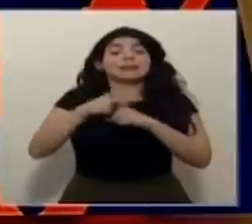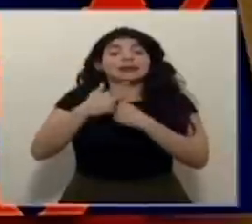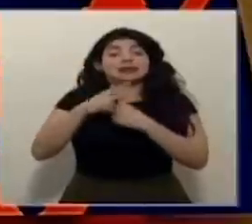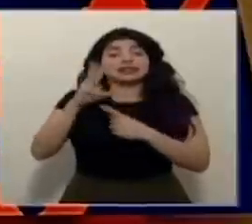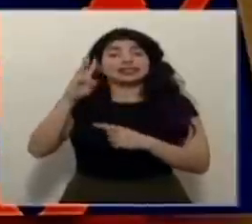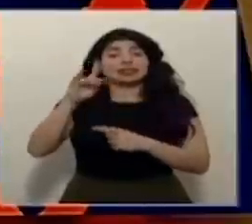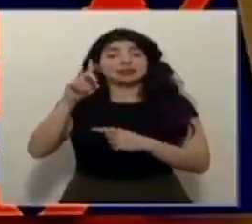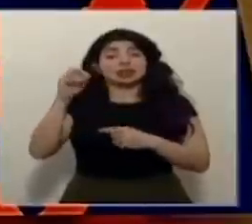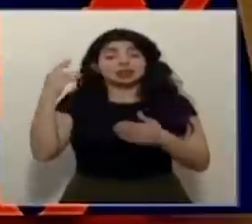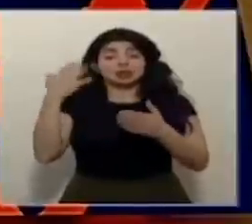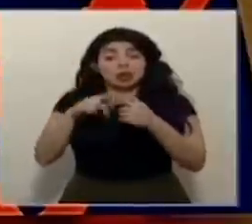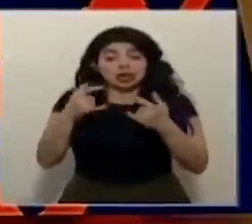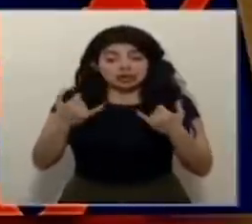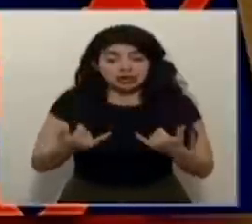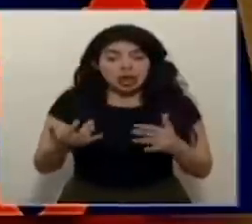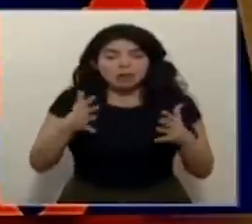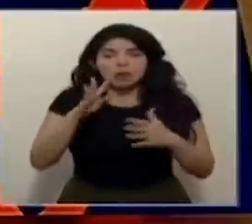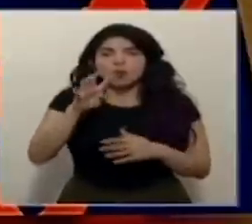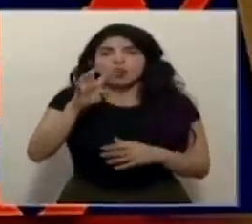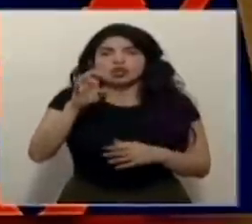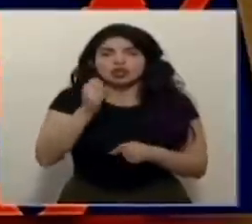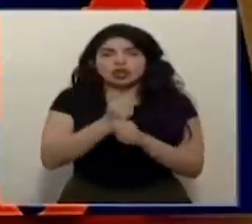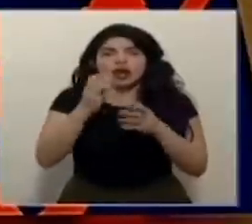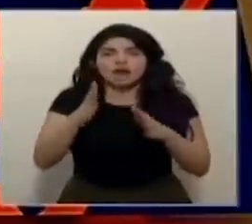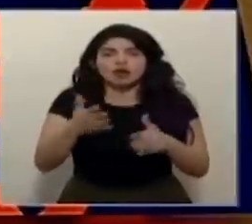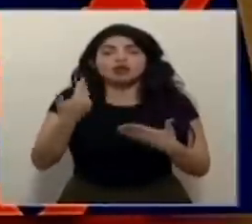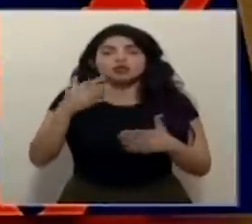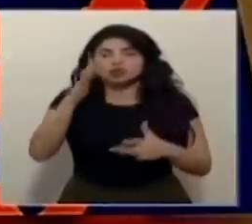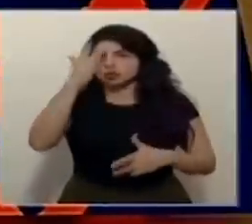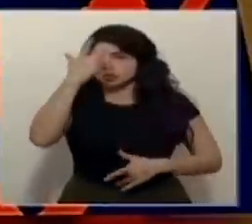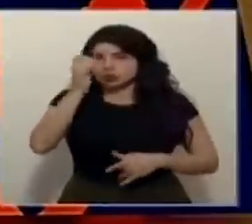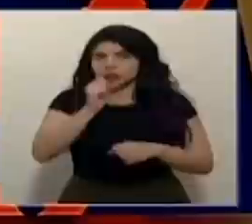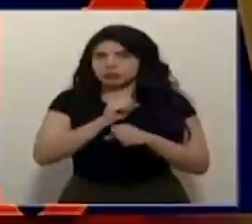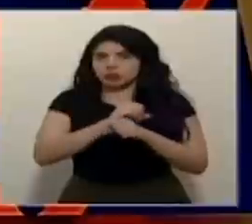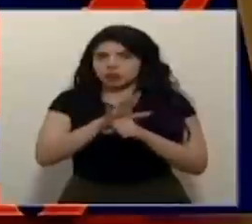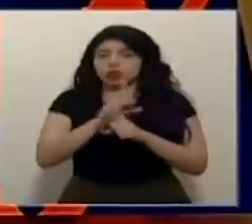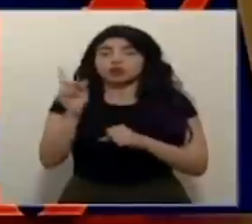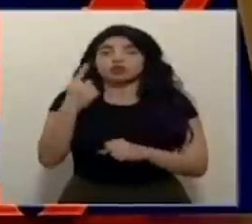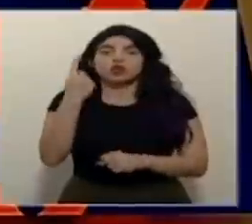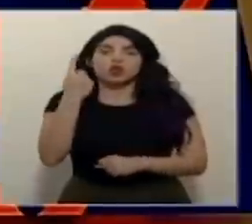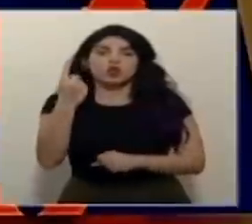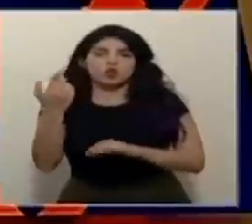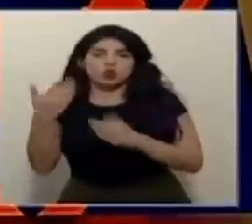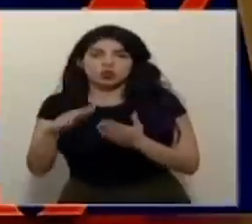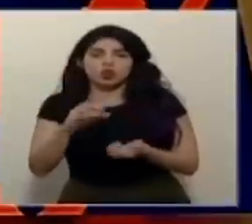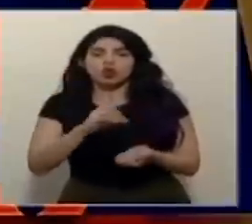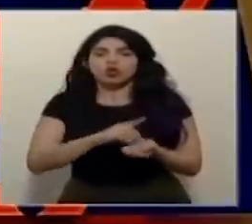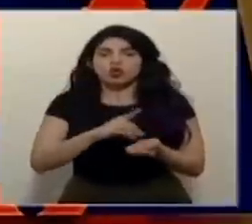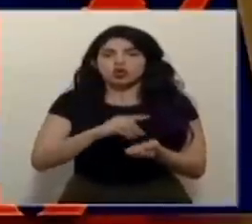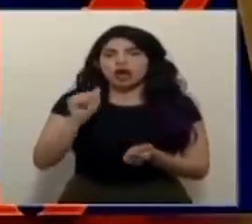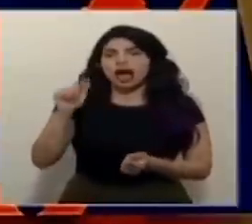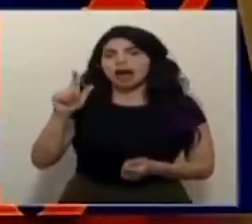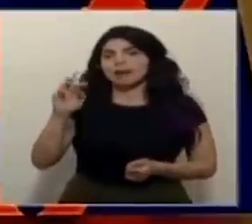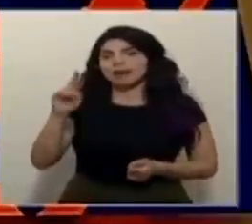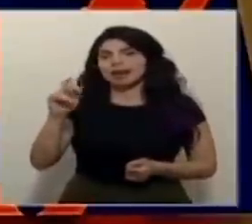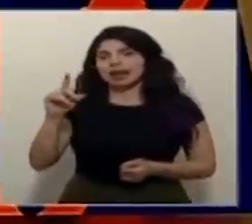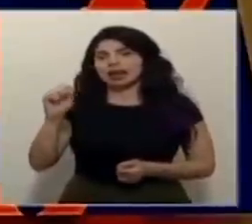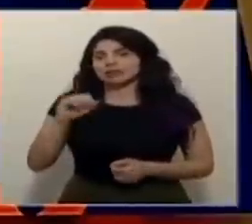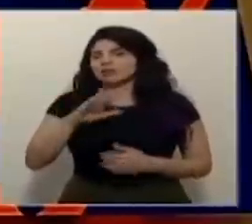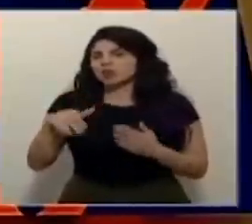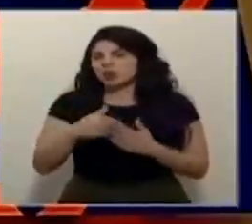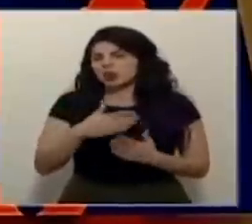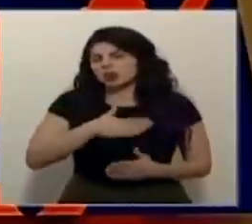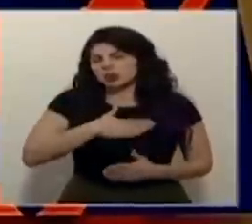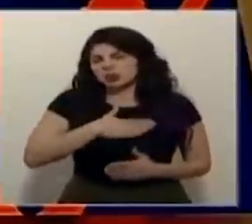desde el 6 de marzo este de estos funcionarios solamente ha fallecido uno el doctor albernas que nos dolió muchísimo a todos